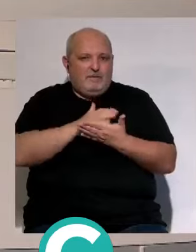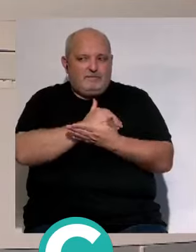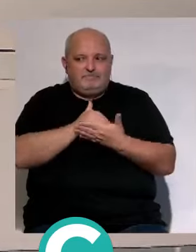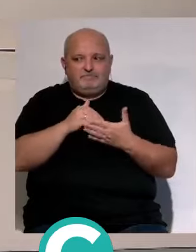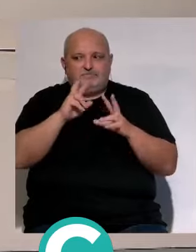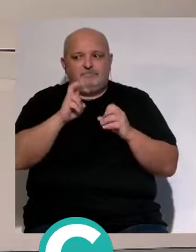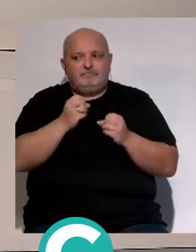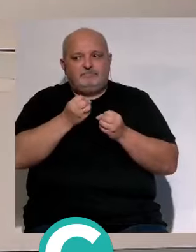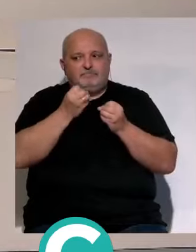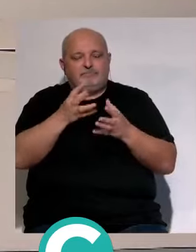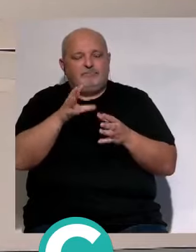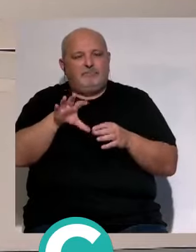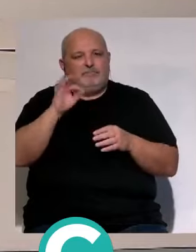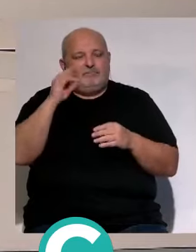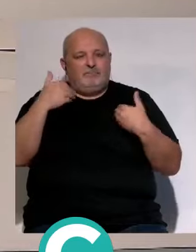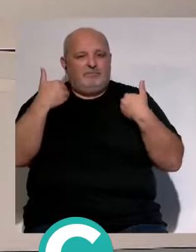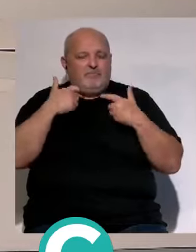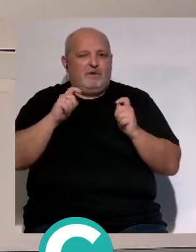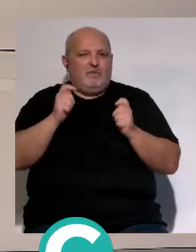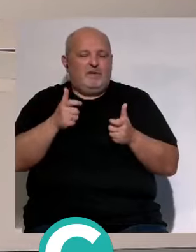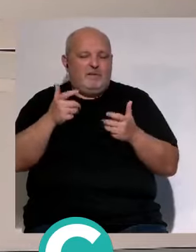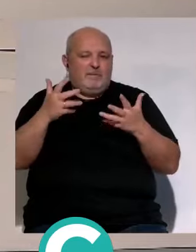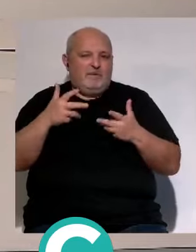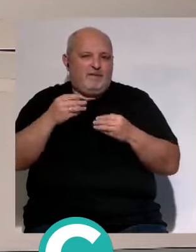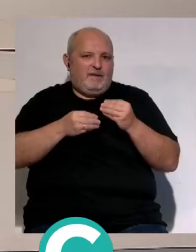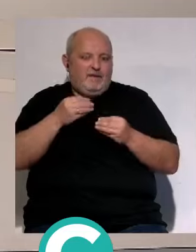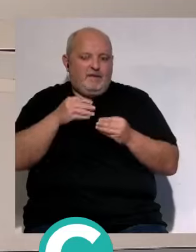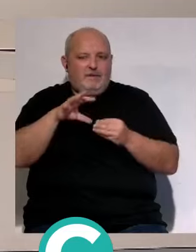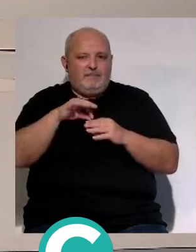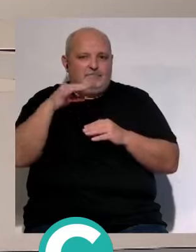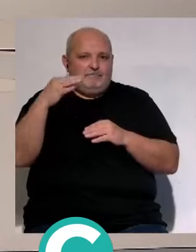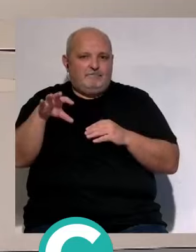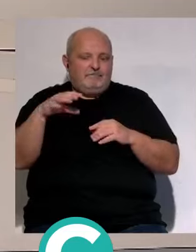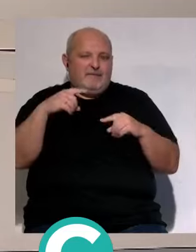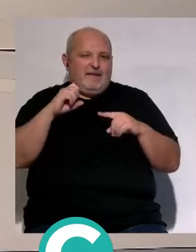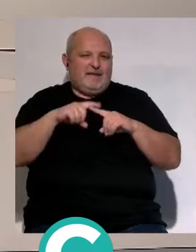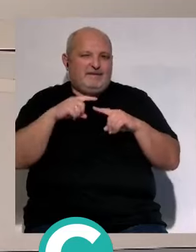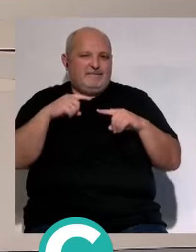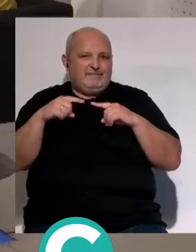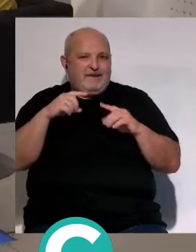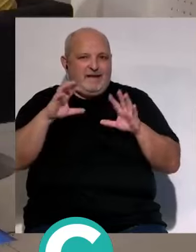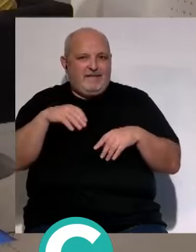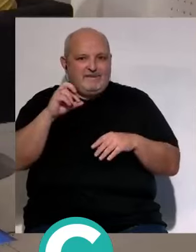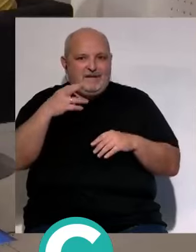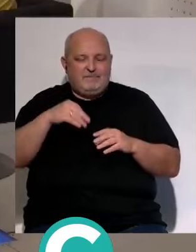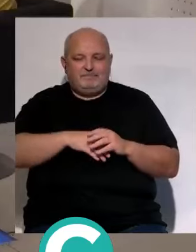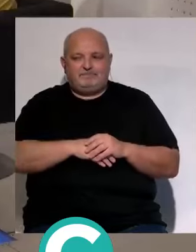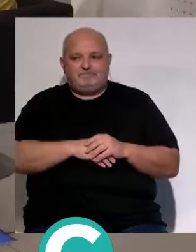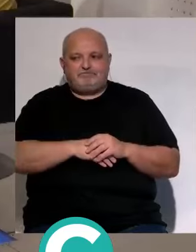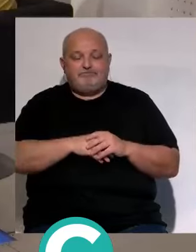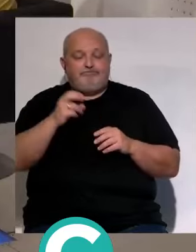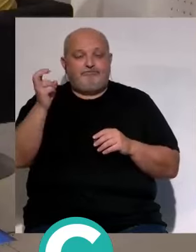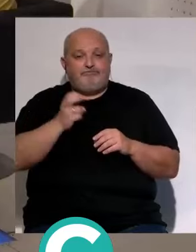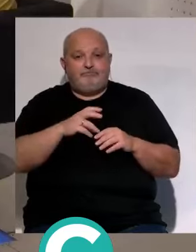y con esa decisión del consejo de administración del club de cesar a Sergio González como técnico del Cádiz y la